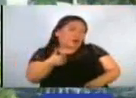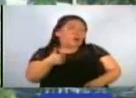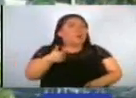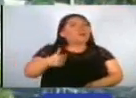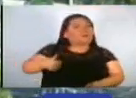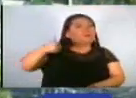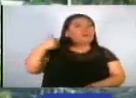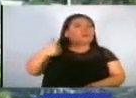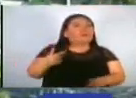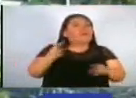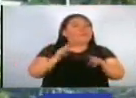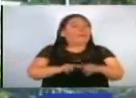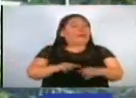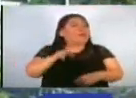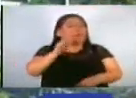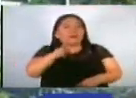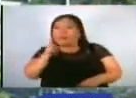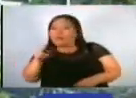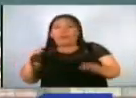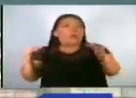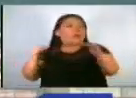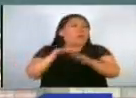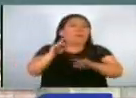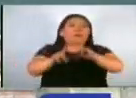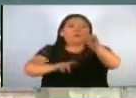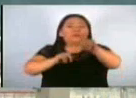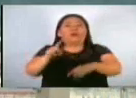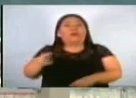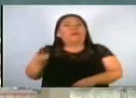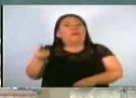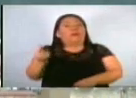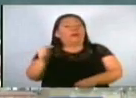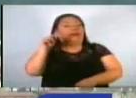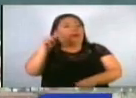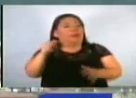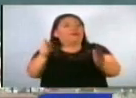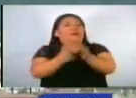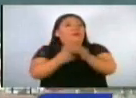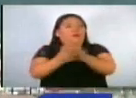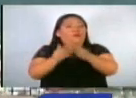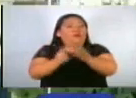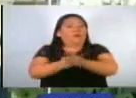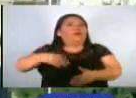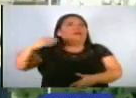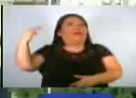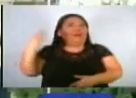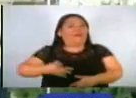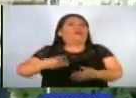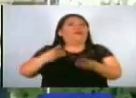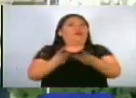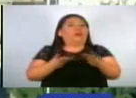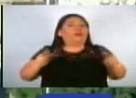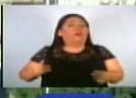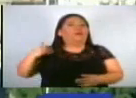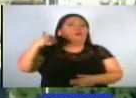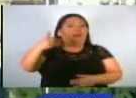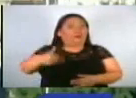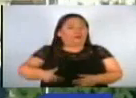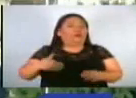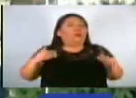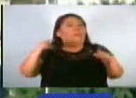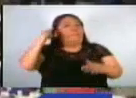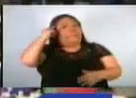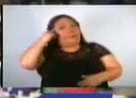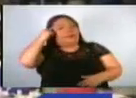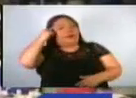constante que la economía es el principal problema que enfrenta y que ese es el tema que debería enfocarse el gobierno central. Así lo